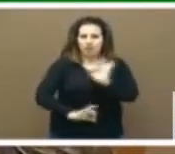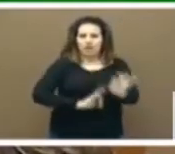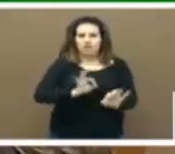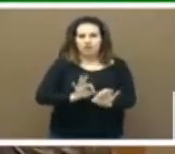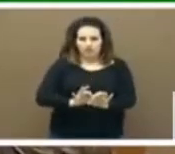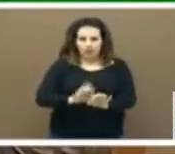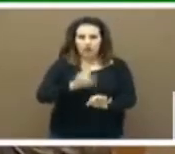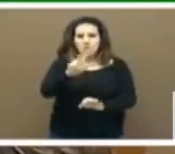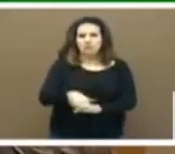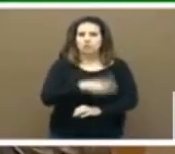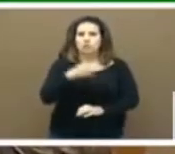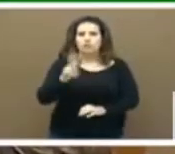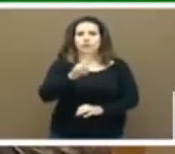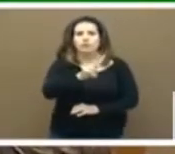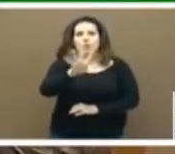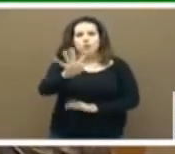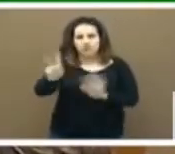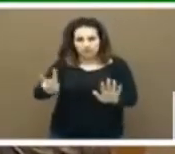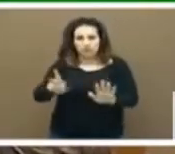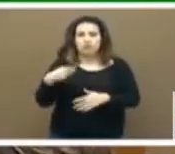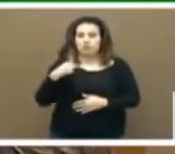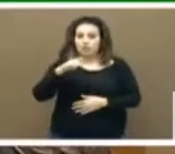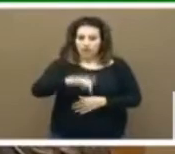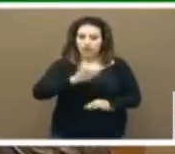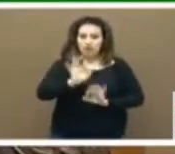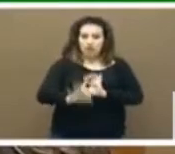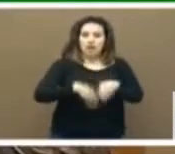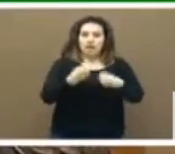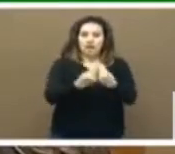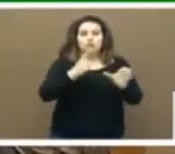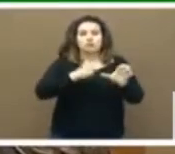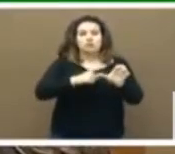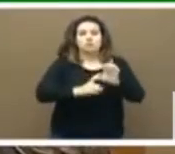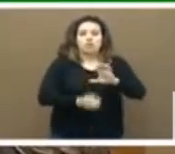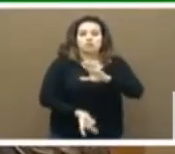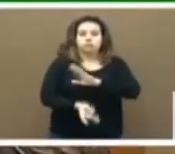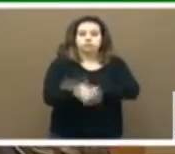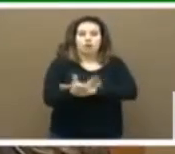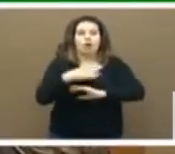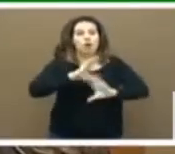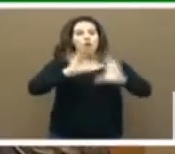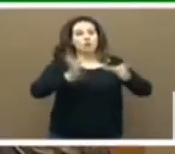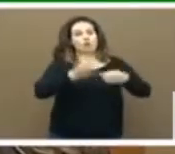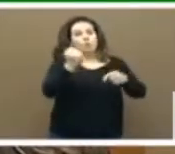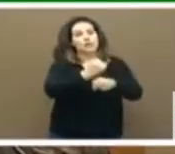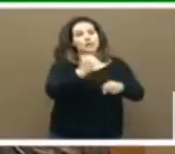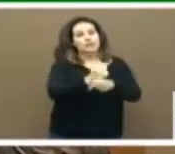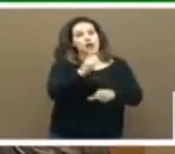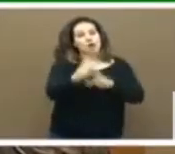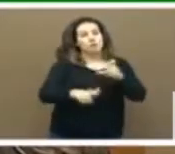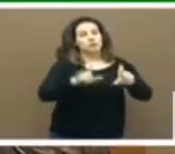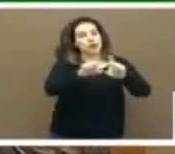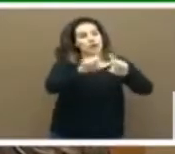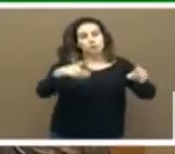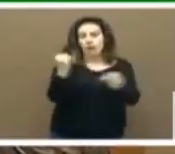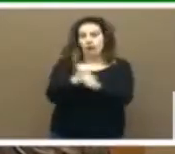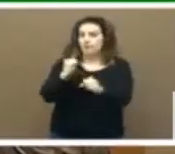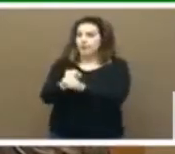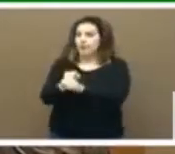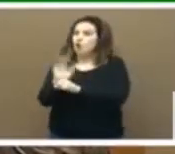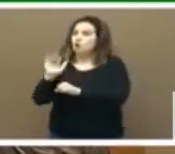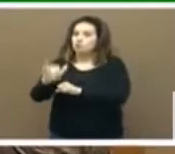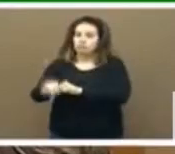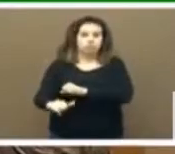Por esa razón, en la Junta de Extremadura se ha constituido un grupo de trabajo con gente del área de economía, empresas, industria, empleo y desarrollo rural.